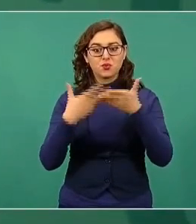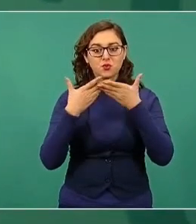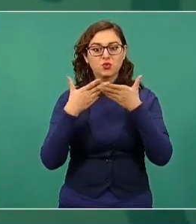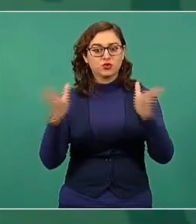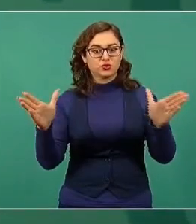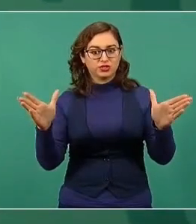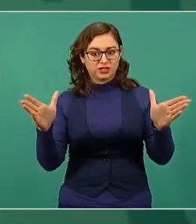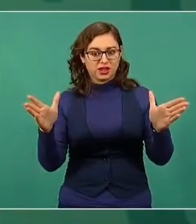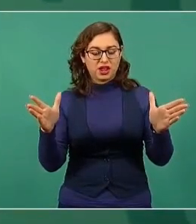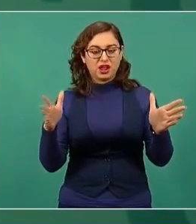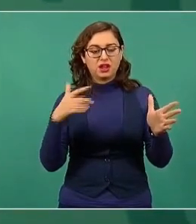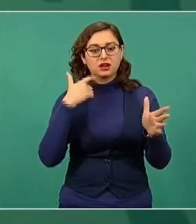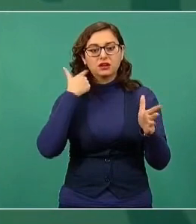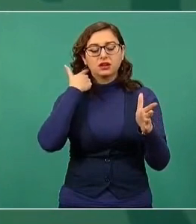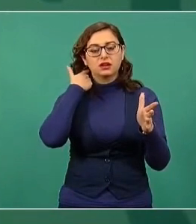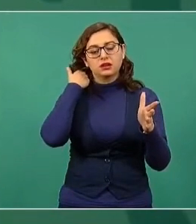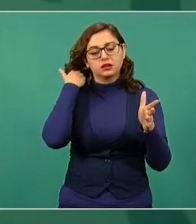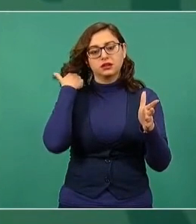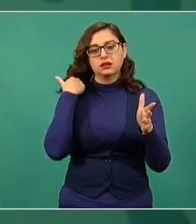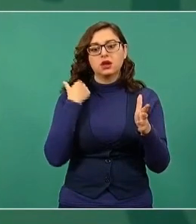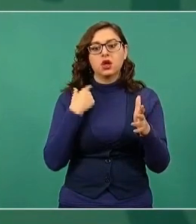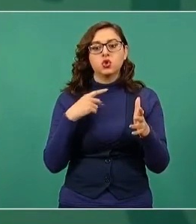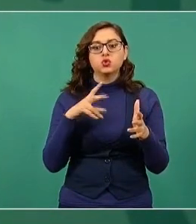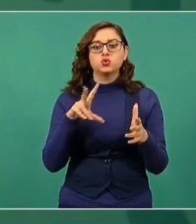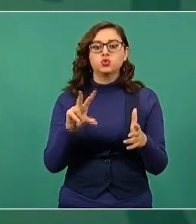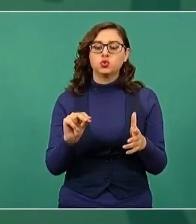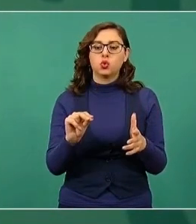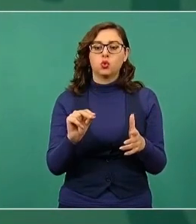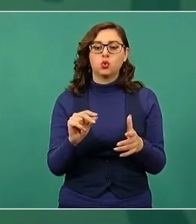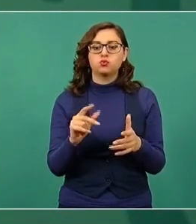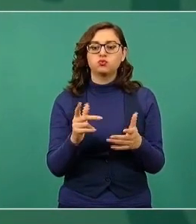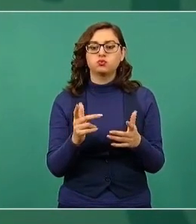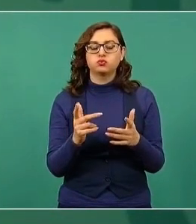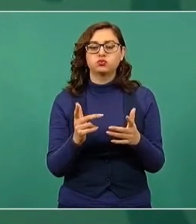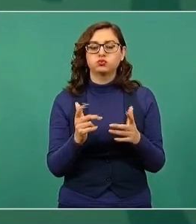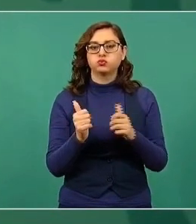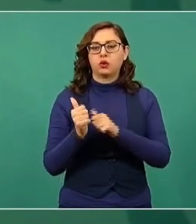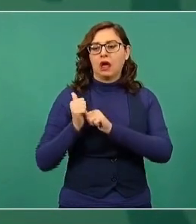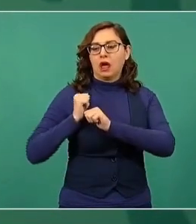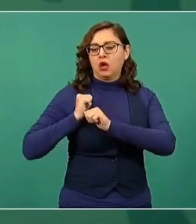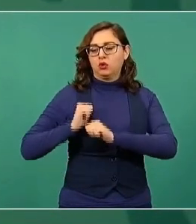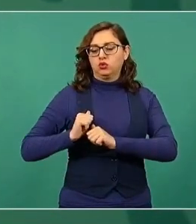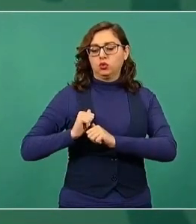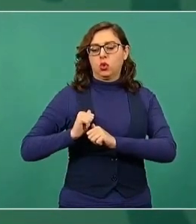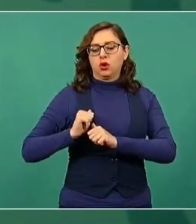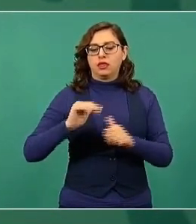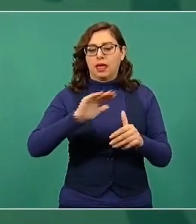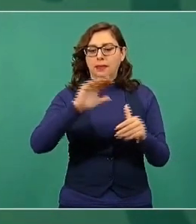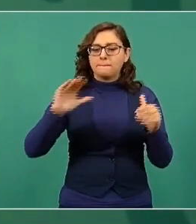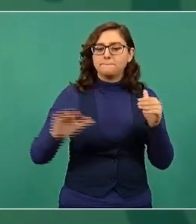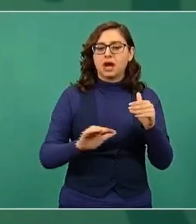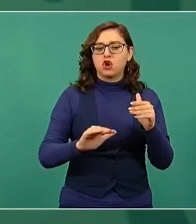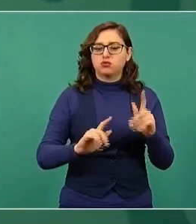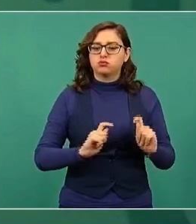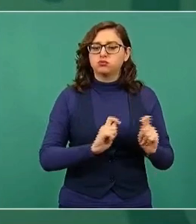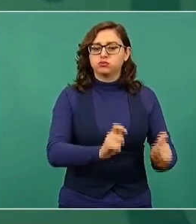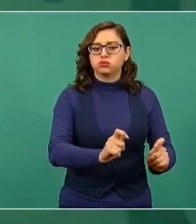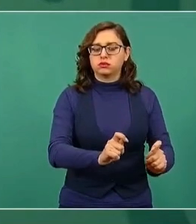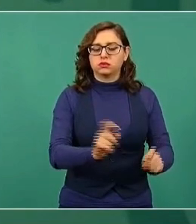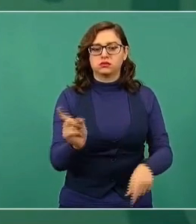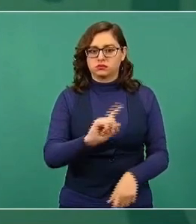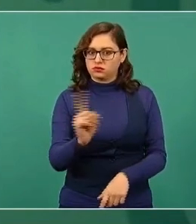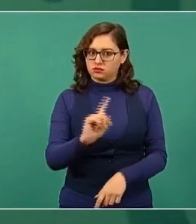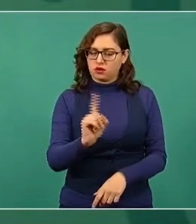autoridades intermedias, sino que las máximas autoridades de Israel